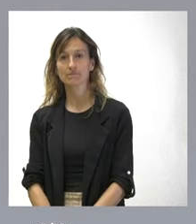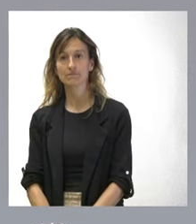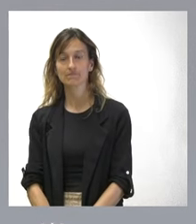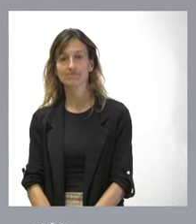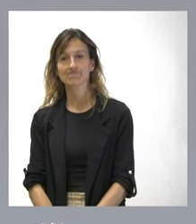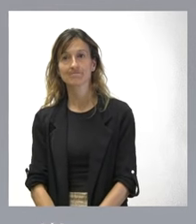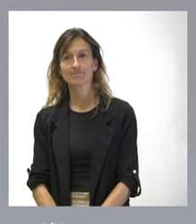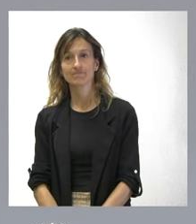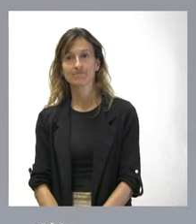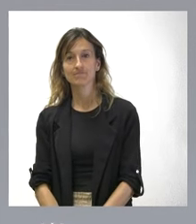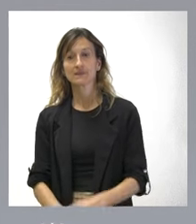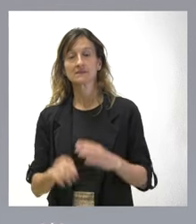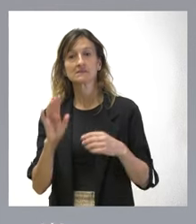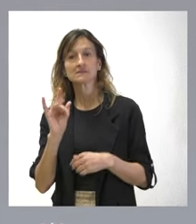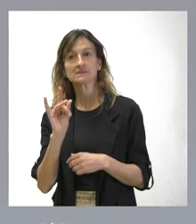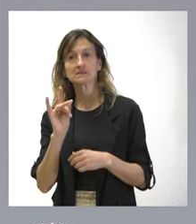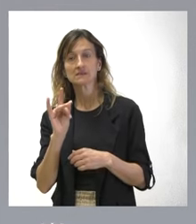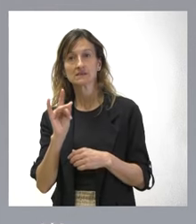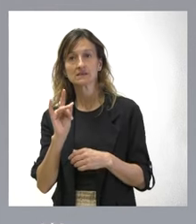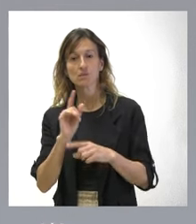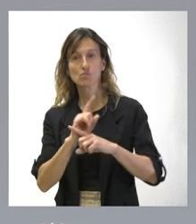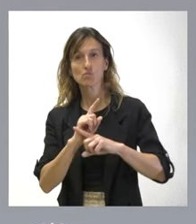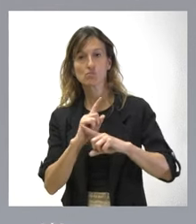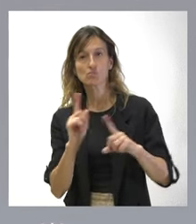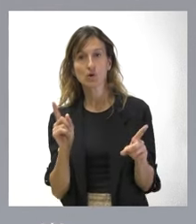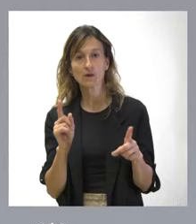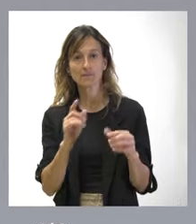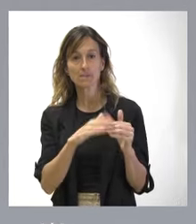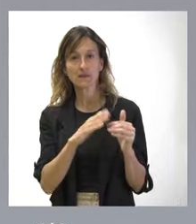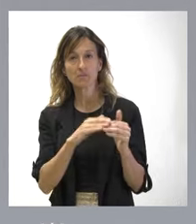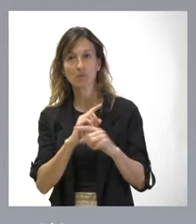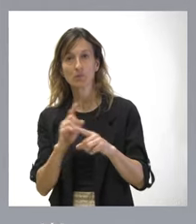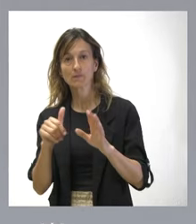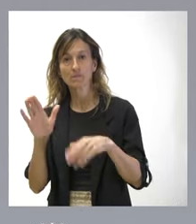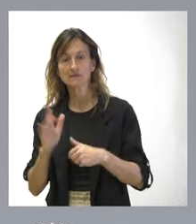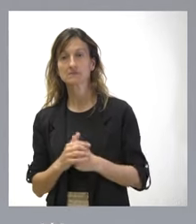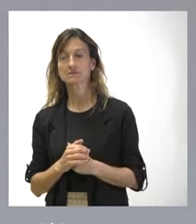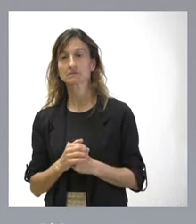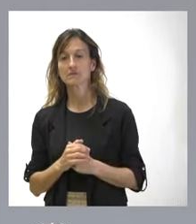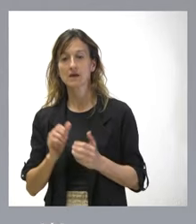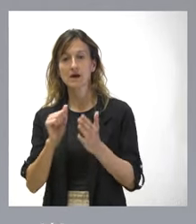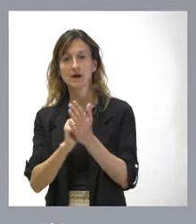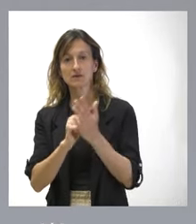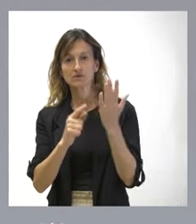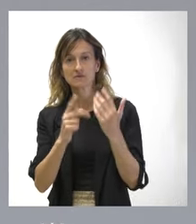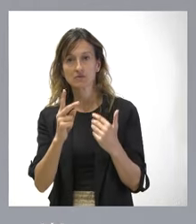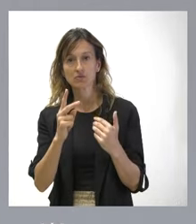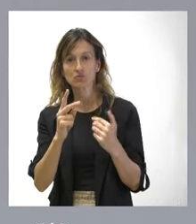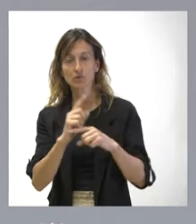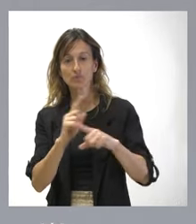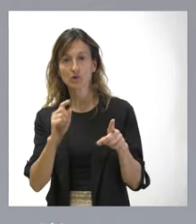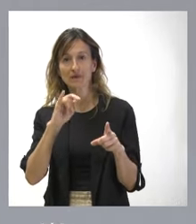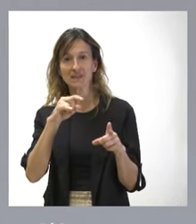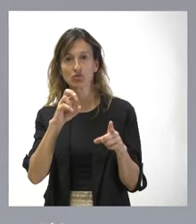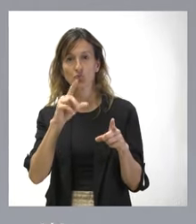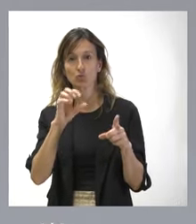Lógicamente, si se prohíbe lo menos, se prohíbe lo más. Si la Constitución en el artículo 62 prohíbe el indulto general,